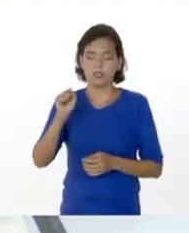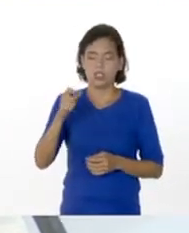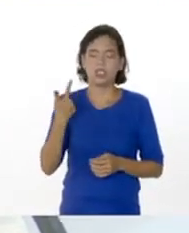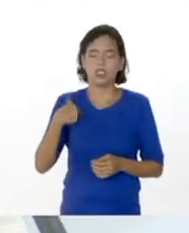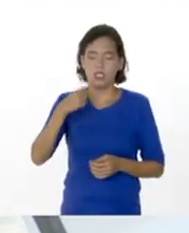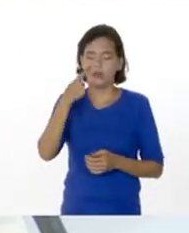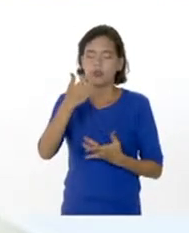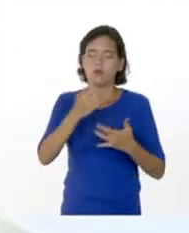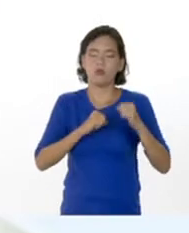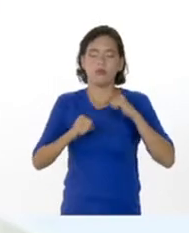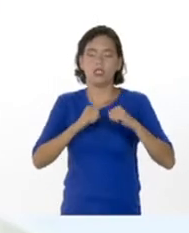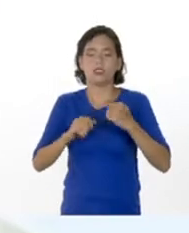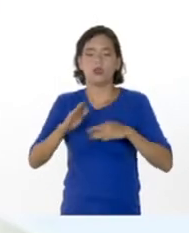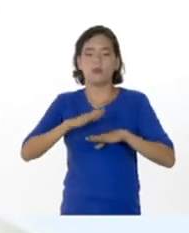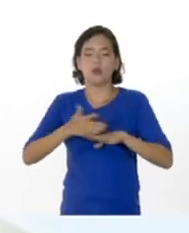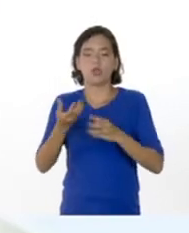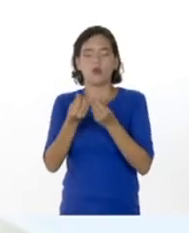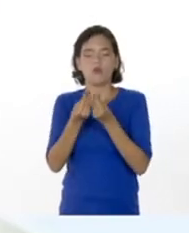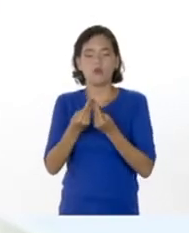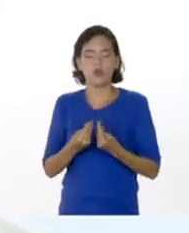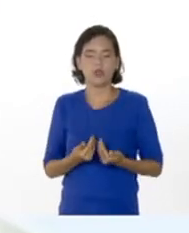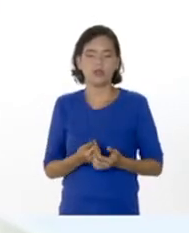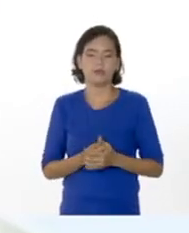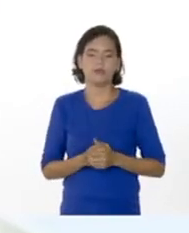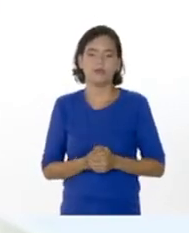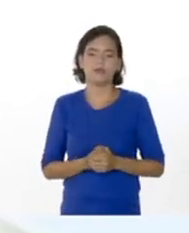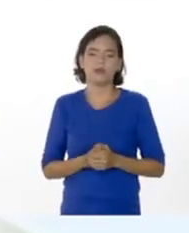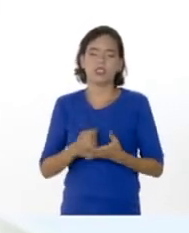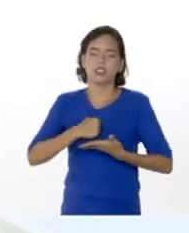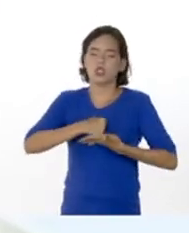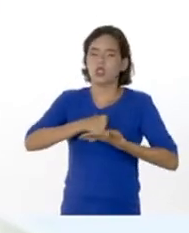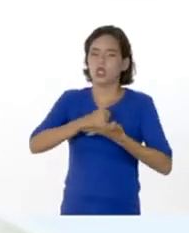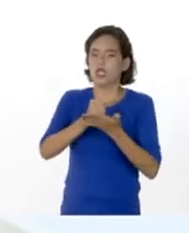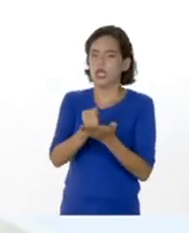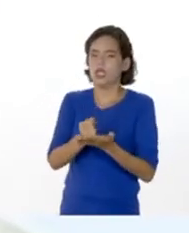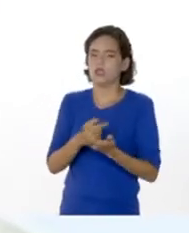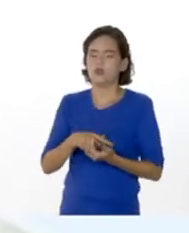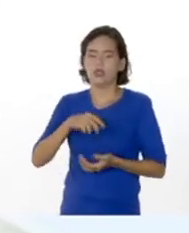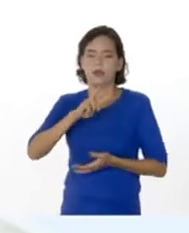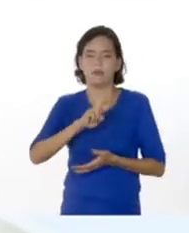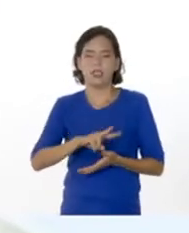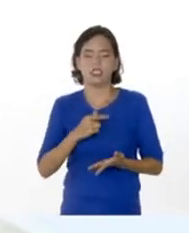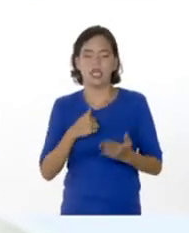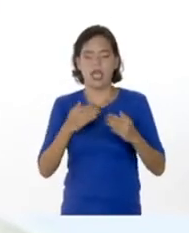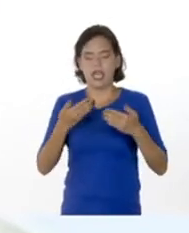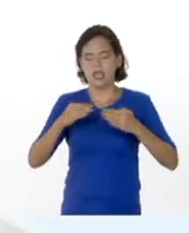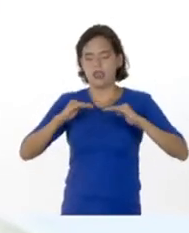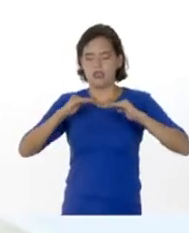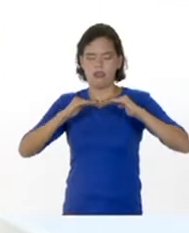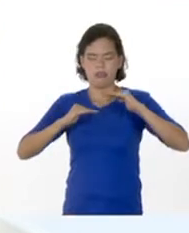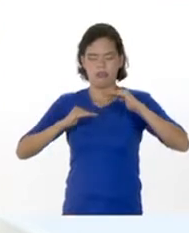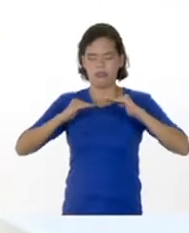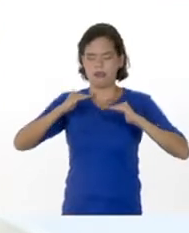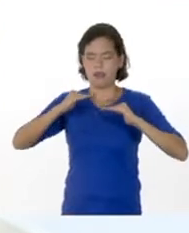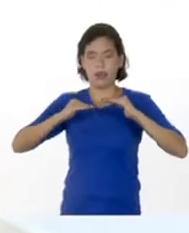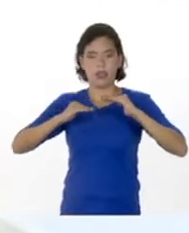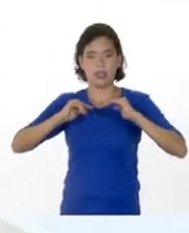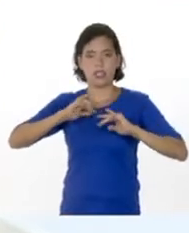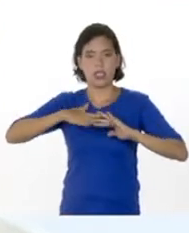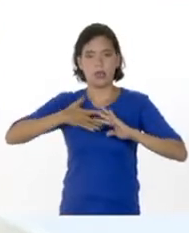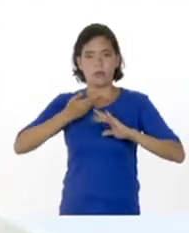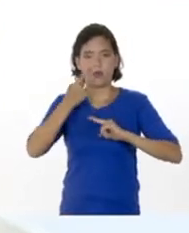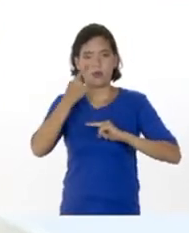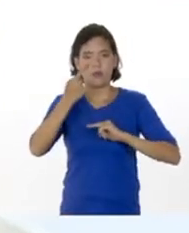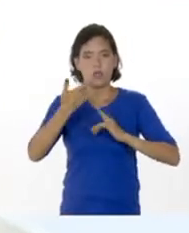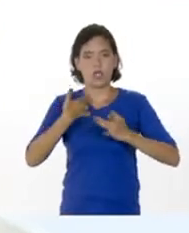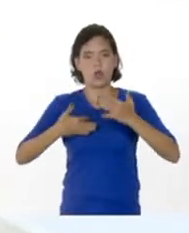claro que sí. ¿Por qué? Porque los fluidos nos ayudan, ¿verdad? A equilibrar y a poder